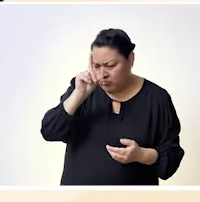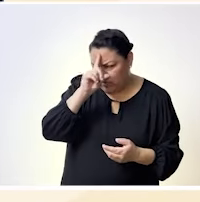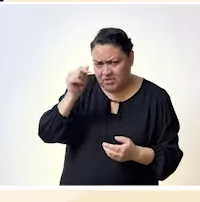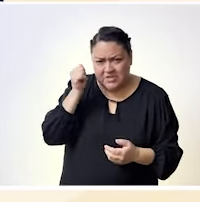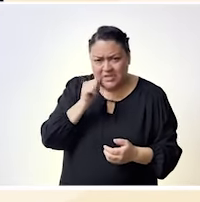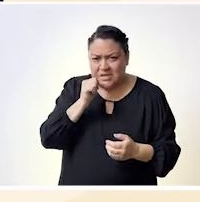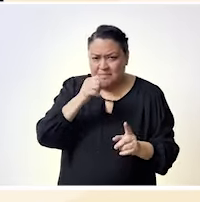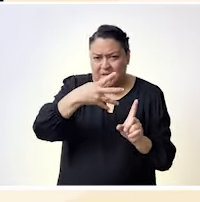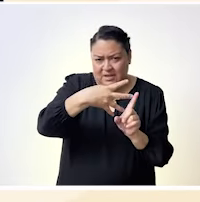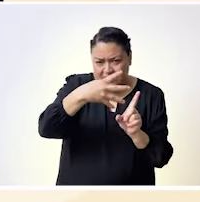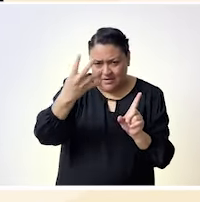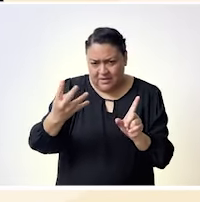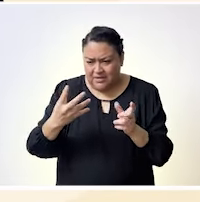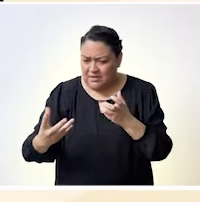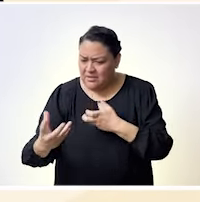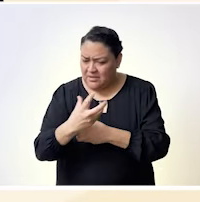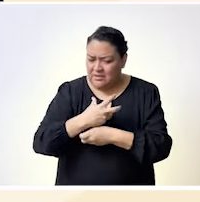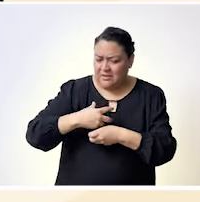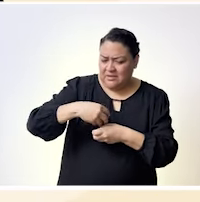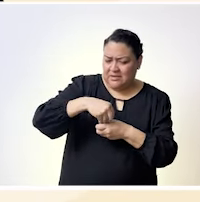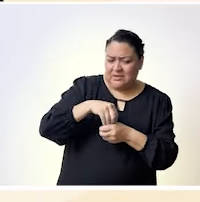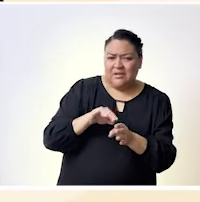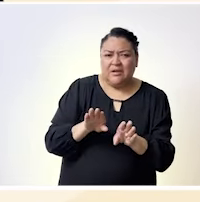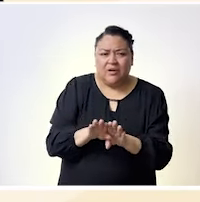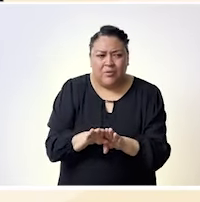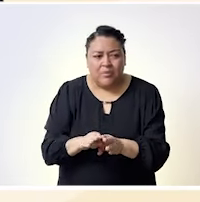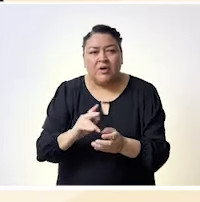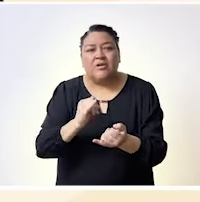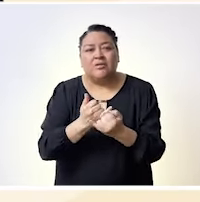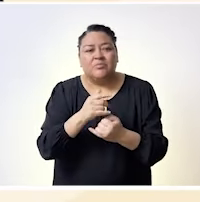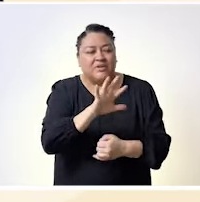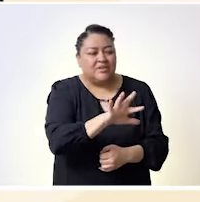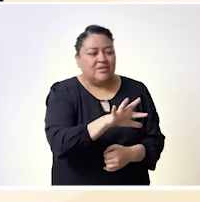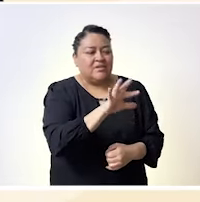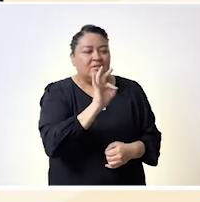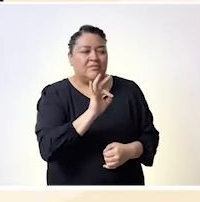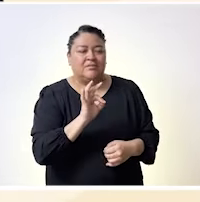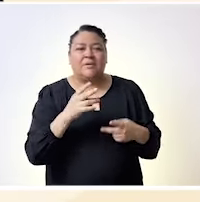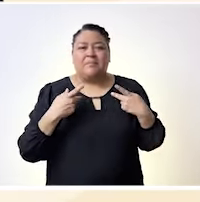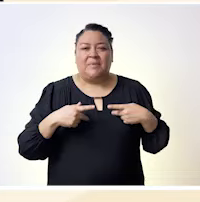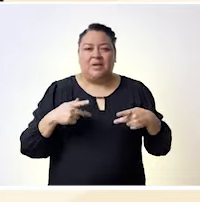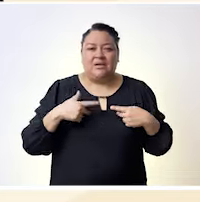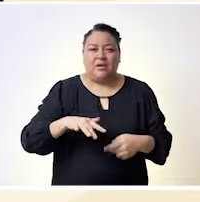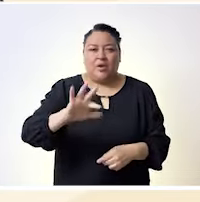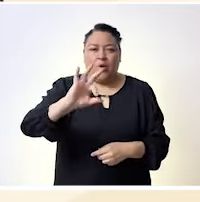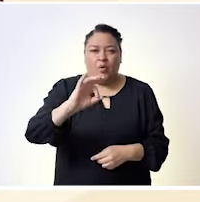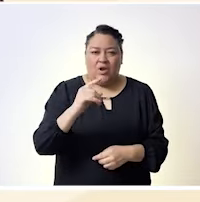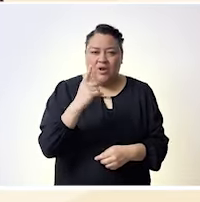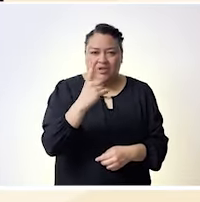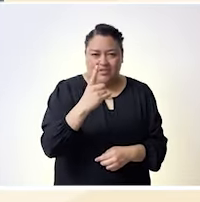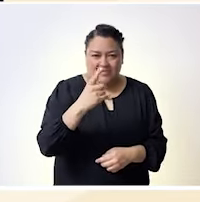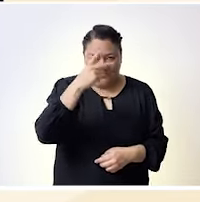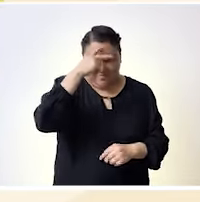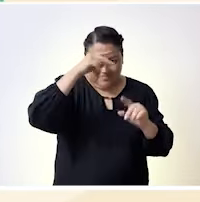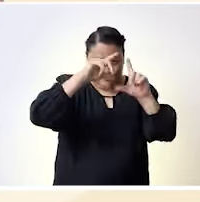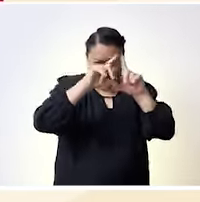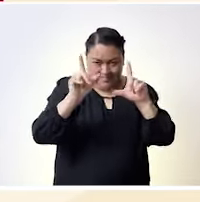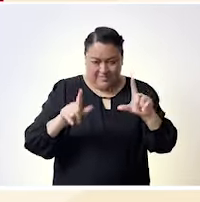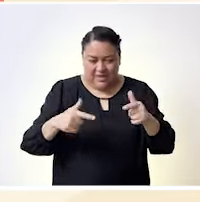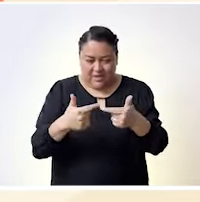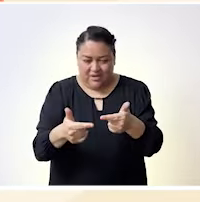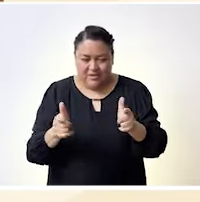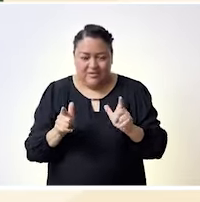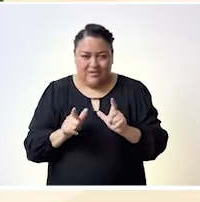entre otras. Es también consultora de temas de diversidad, inclusión y género y seleccionada dentro de los 41 activistas